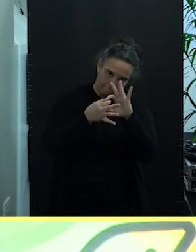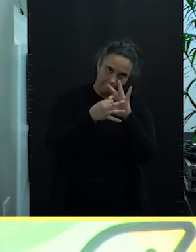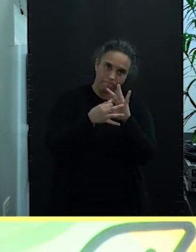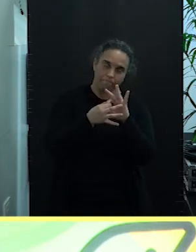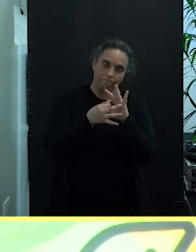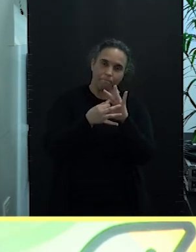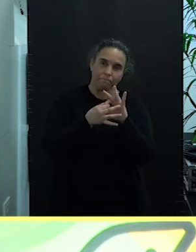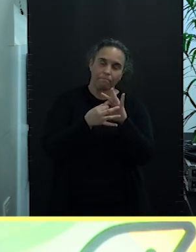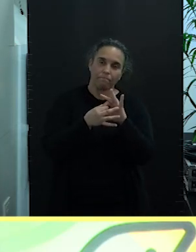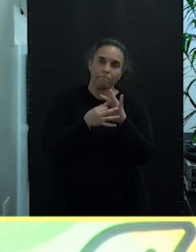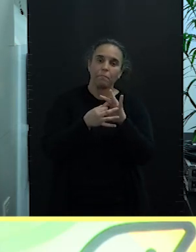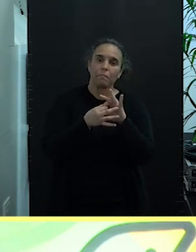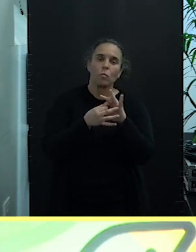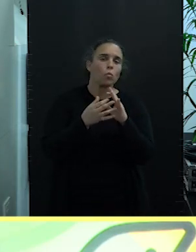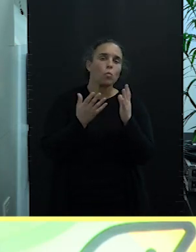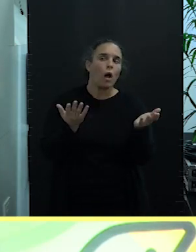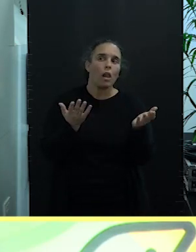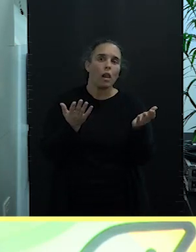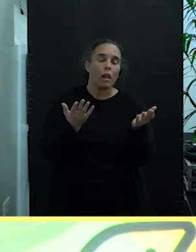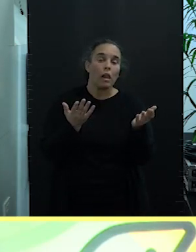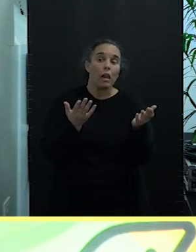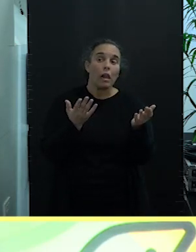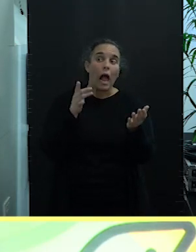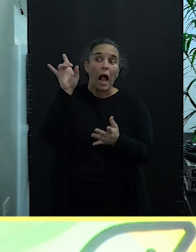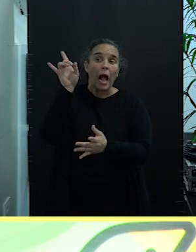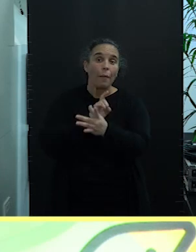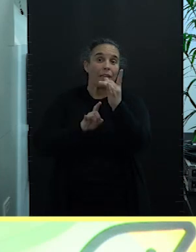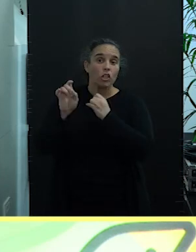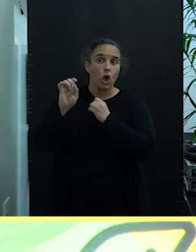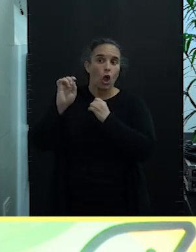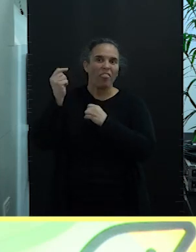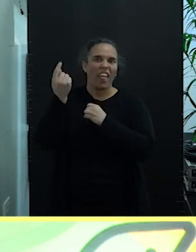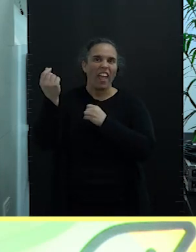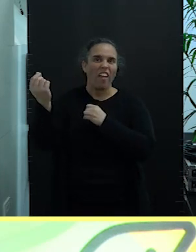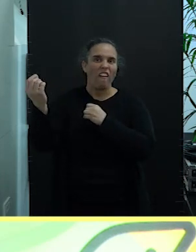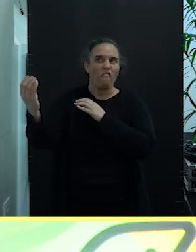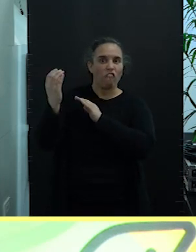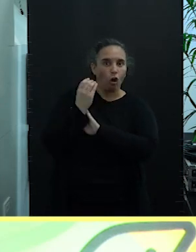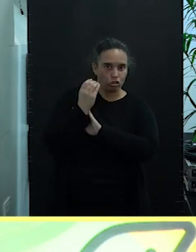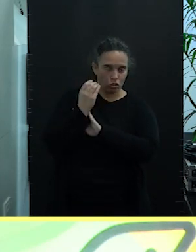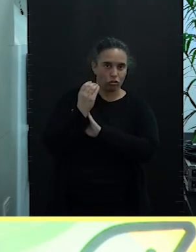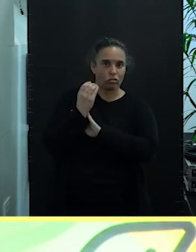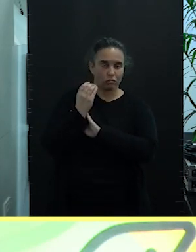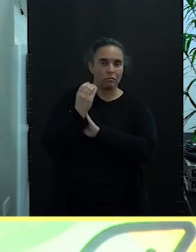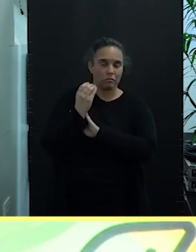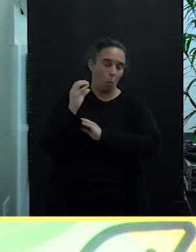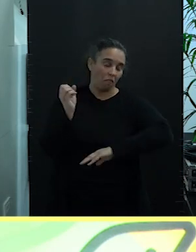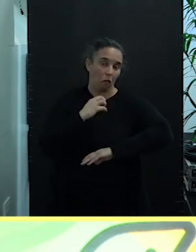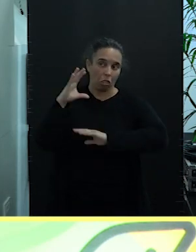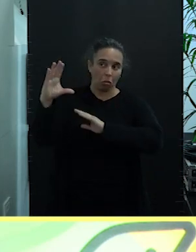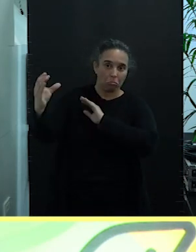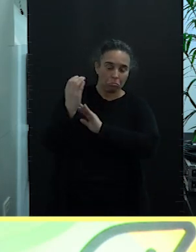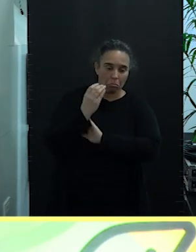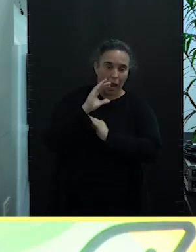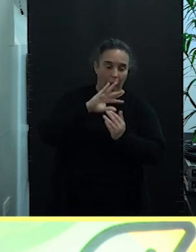que es la captación y orientación de fondos y financiación para el